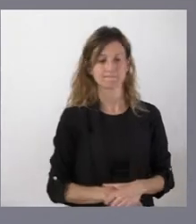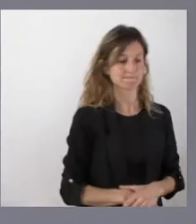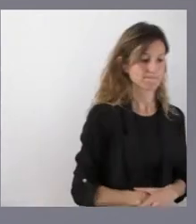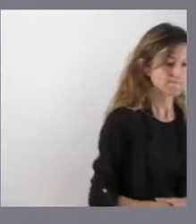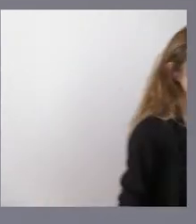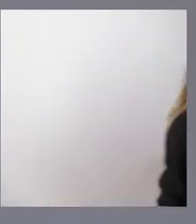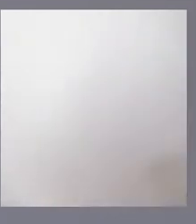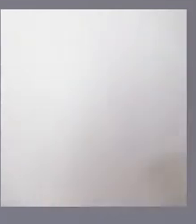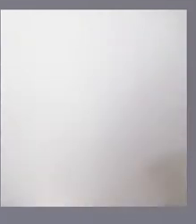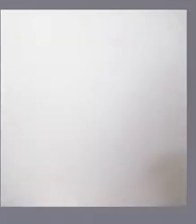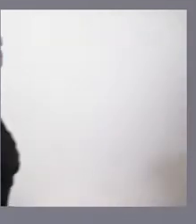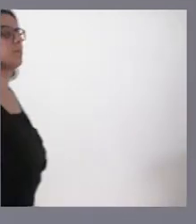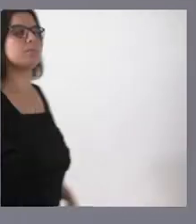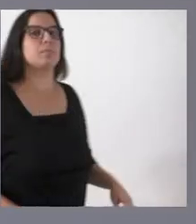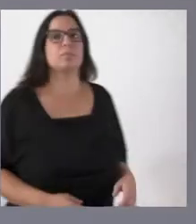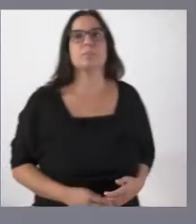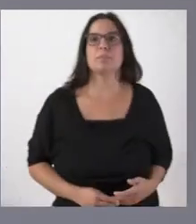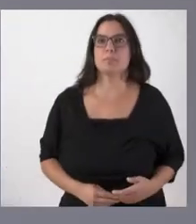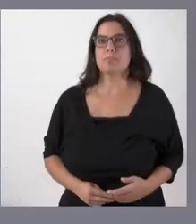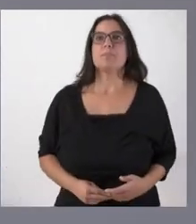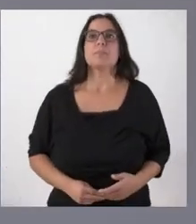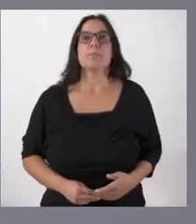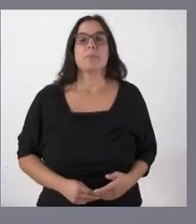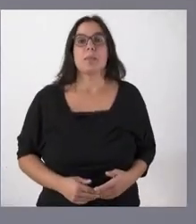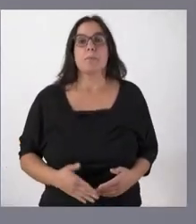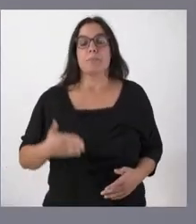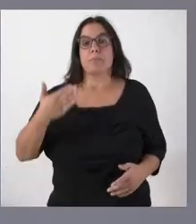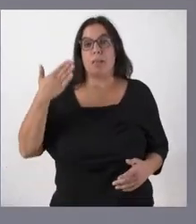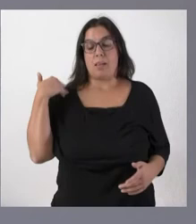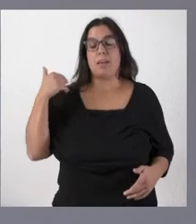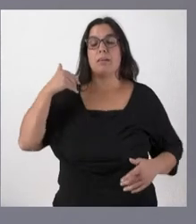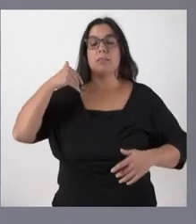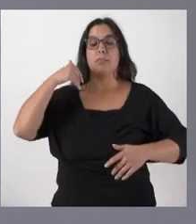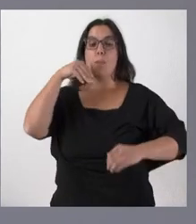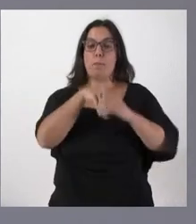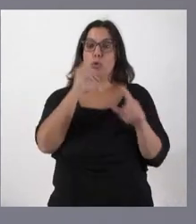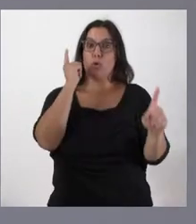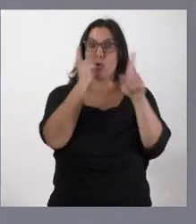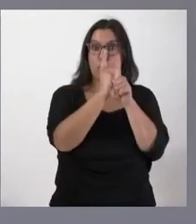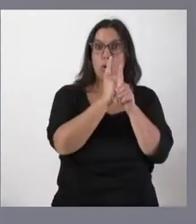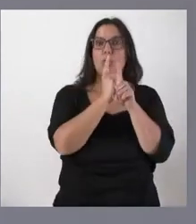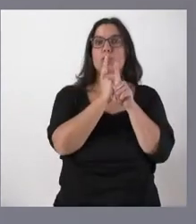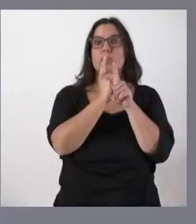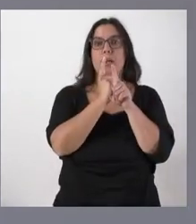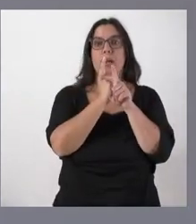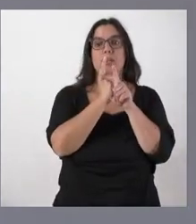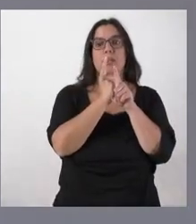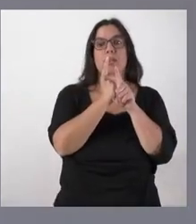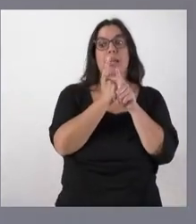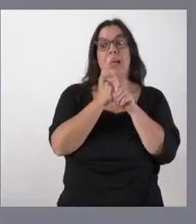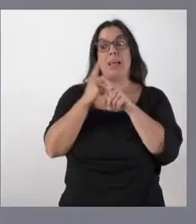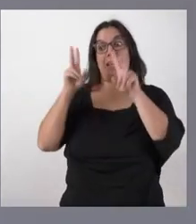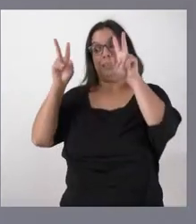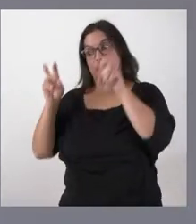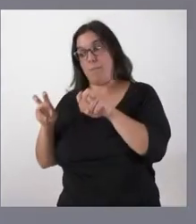Bueno, ayer realmente lo que se votó en contra y lo que se analizaba no tenía nada que ver con la sentencia que usted plantea. Nosotros lo que vamos a hacer es